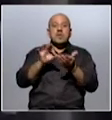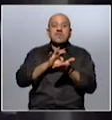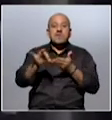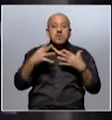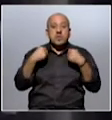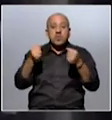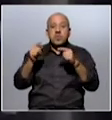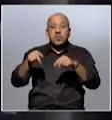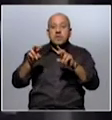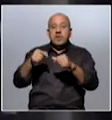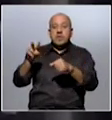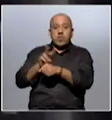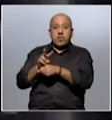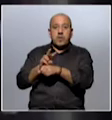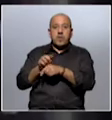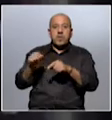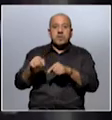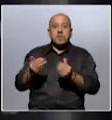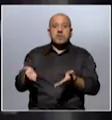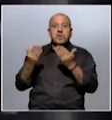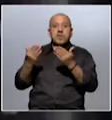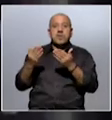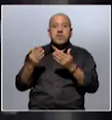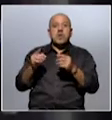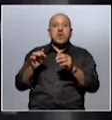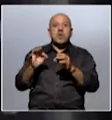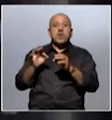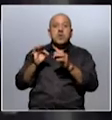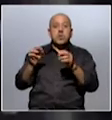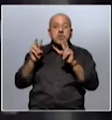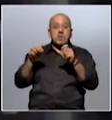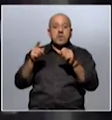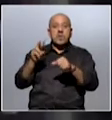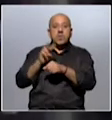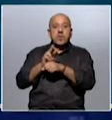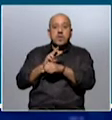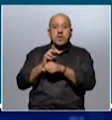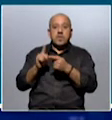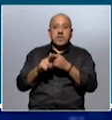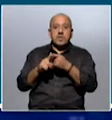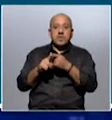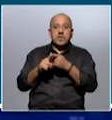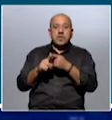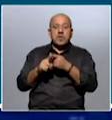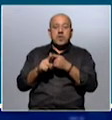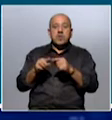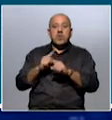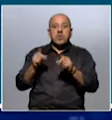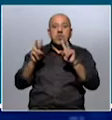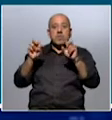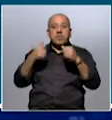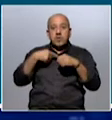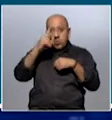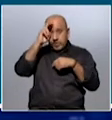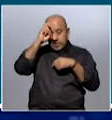debería de ser un centro de cuidado. Eso implica concebirlo como un centro de cuidados y no como una extensión del hospital,